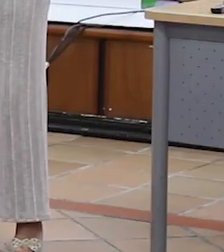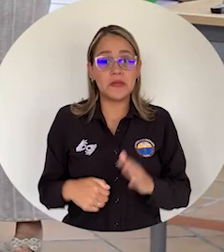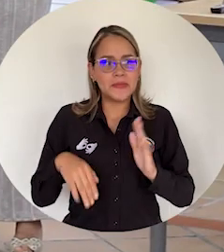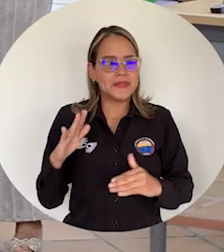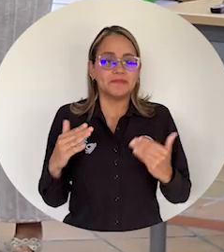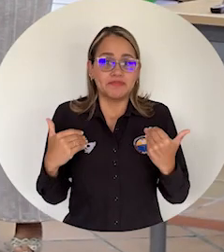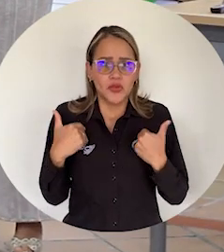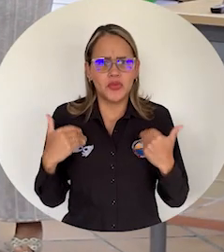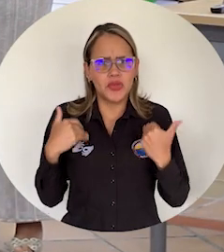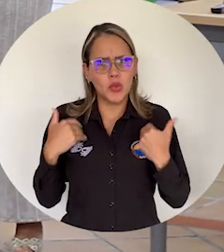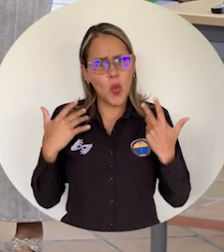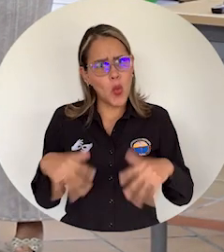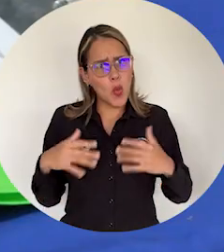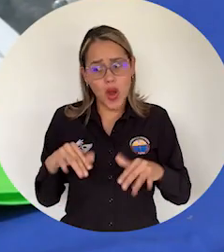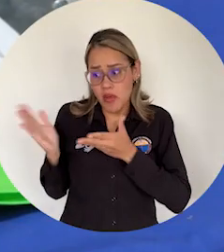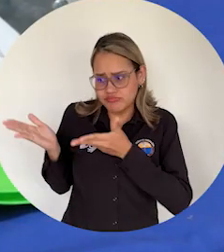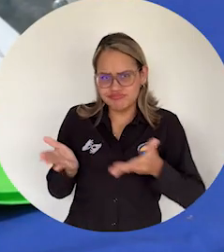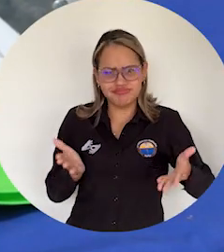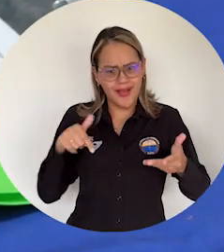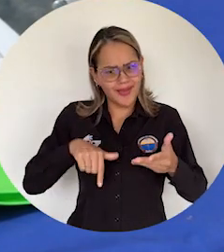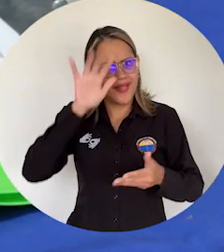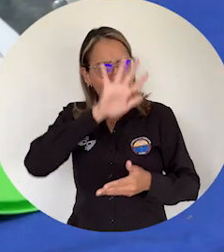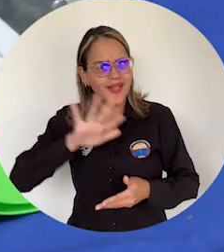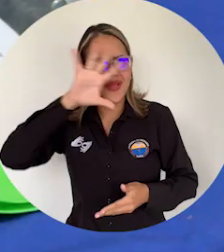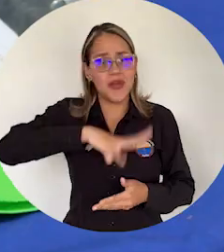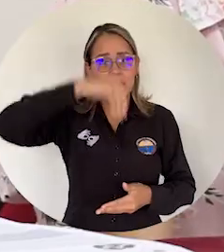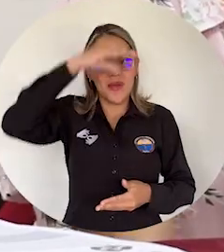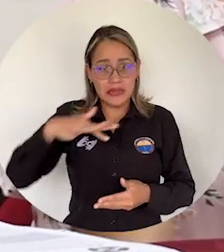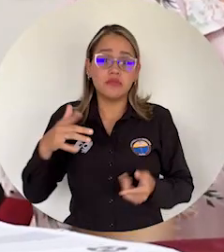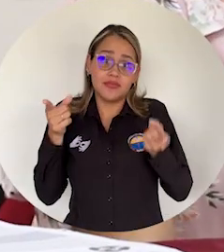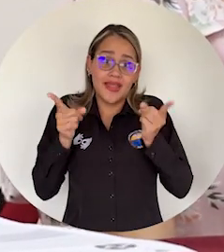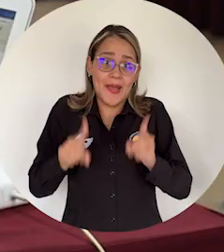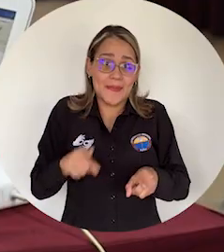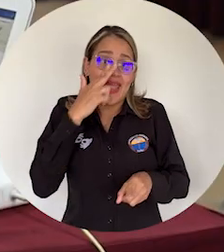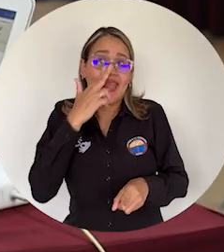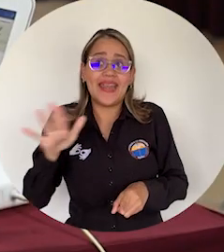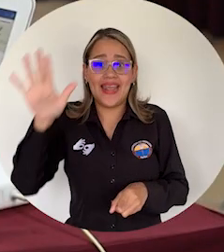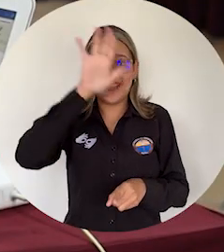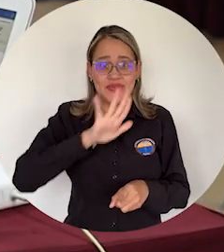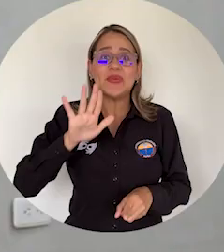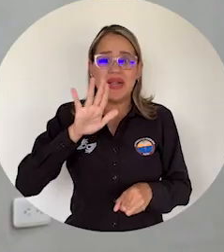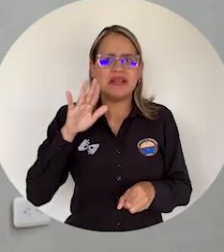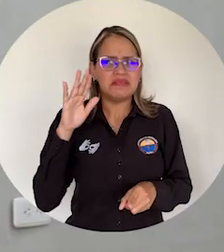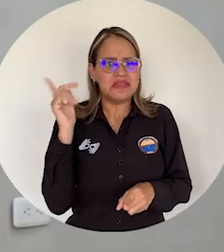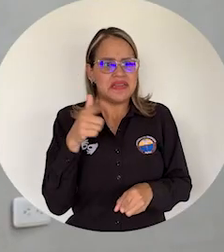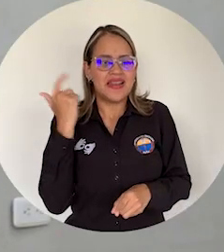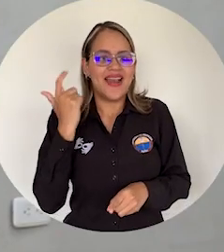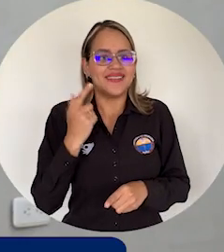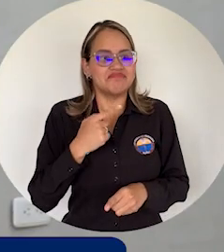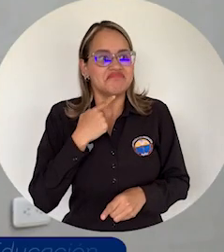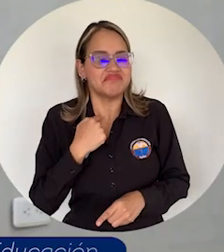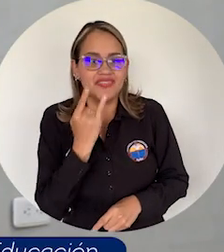Muy satisfactorio ver la acogida que en este departamento y a nivel nacional ha tenido nuestro doctorado. Esta